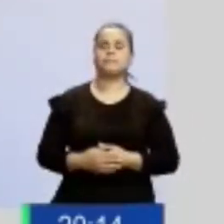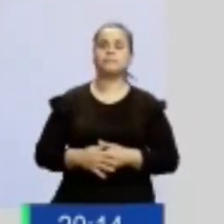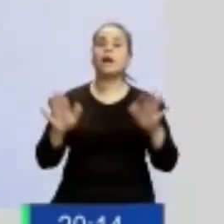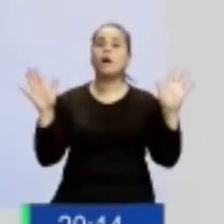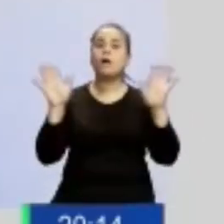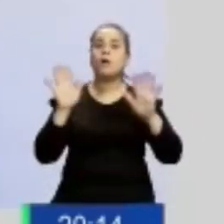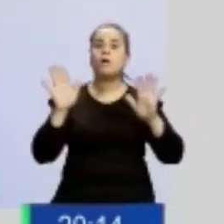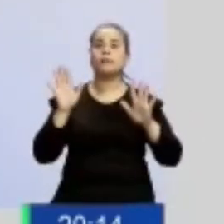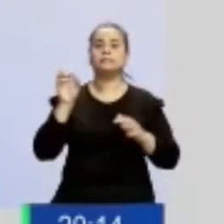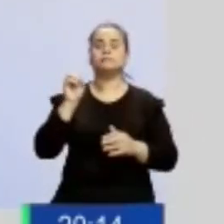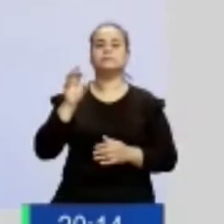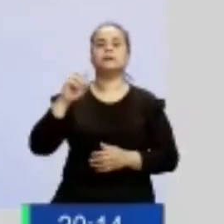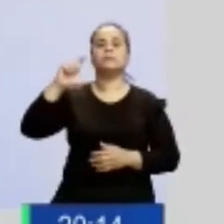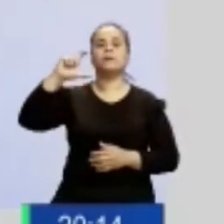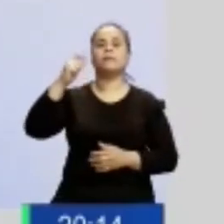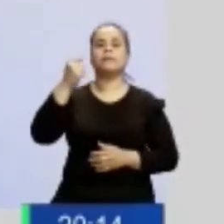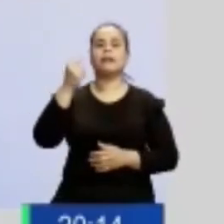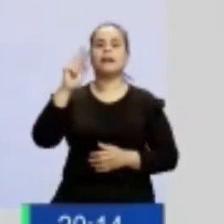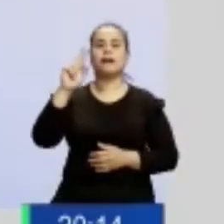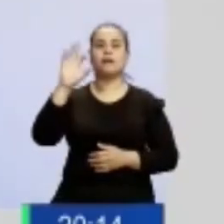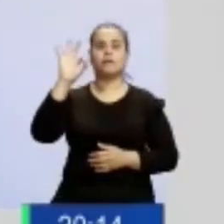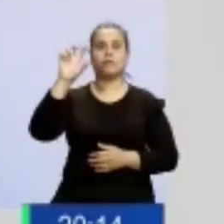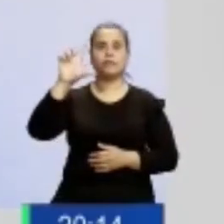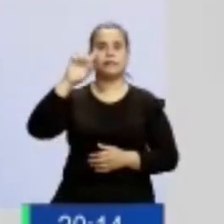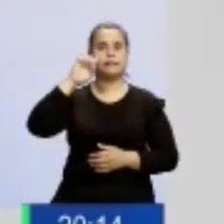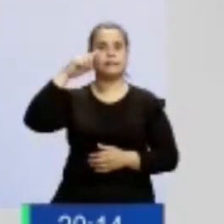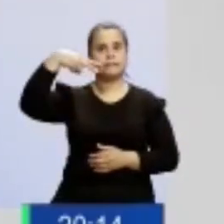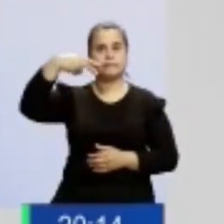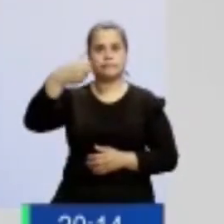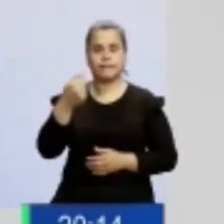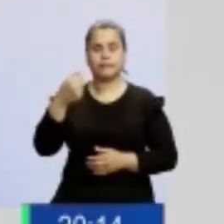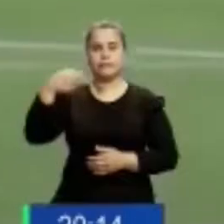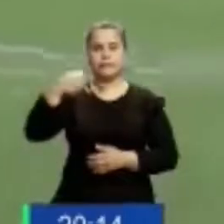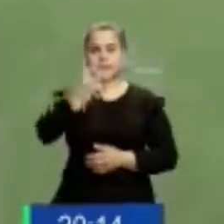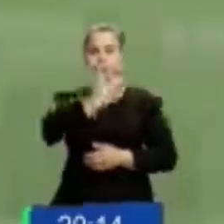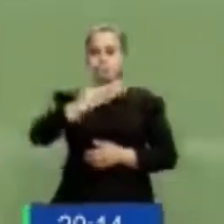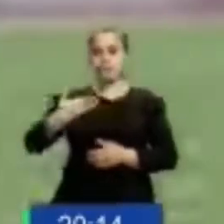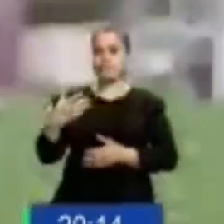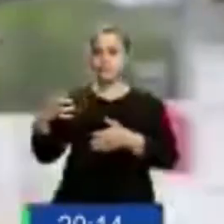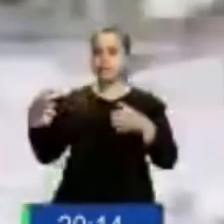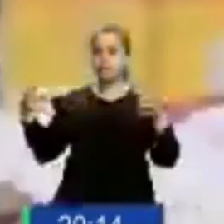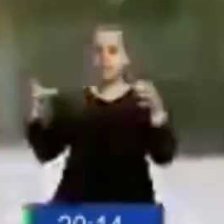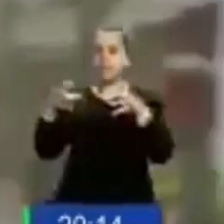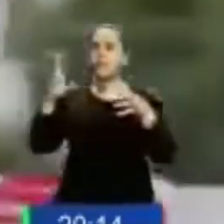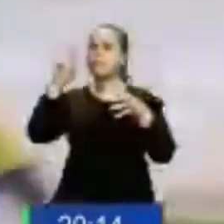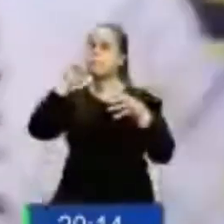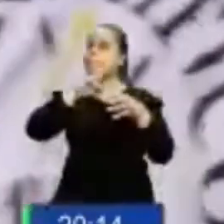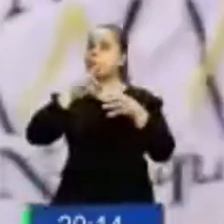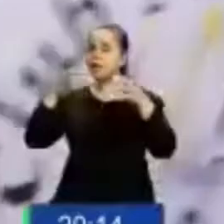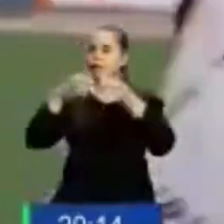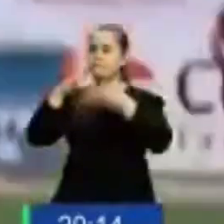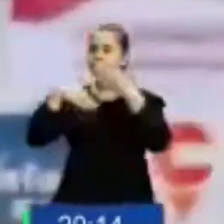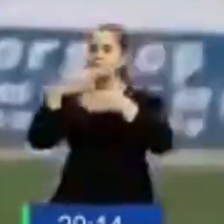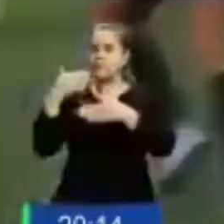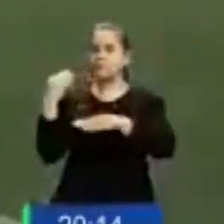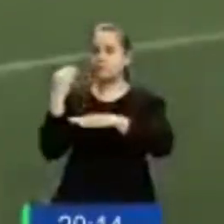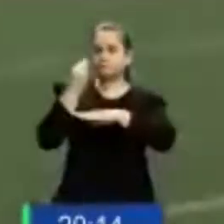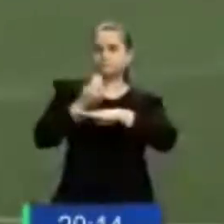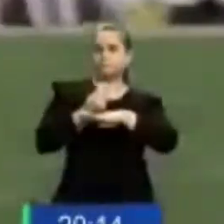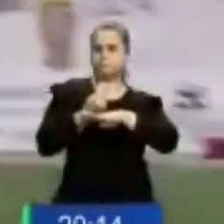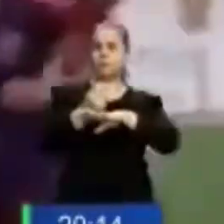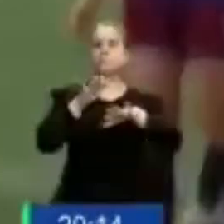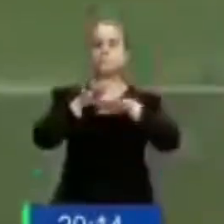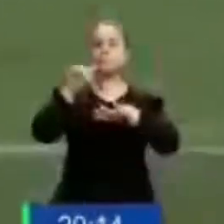Magdalardo, soy la presidenta de la Asociación de Fútbol Femenino de Neuquén y Río Negro. Vamos a presentar nuestro protocolo de acción